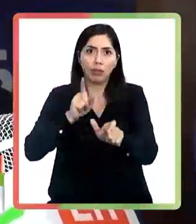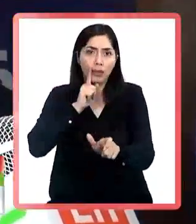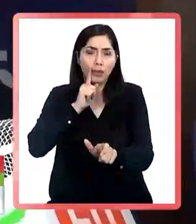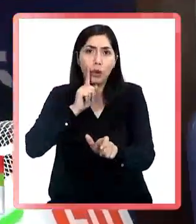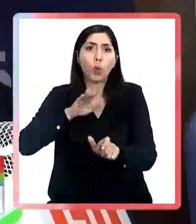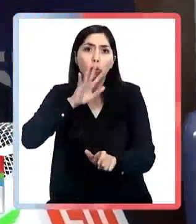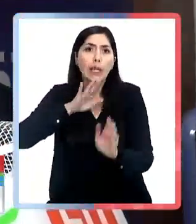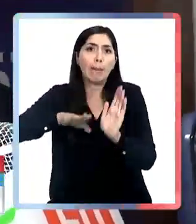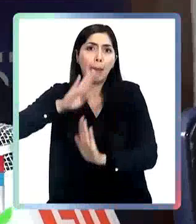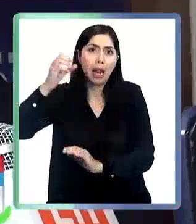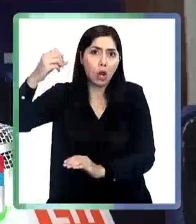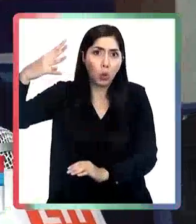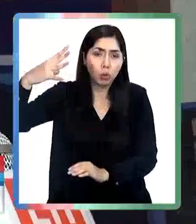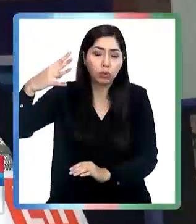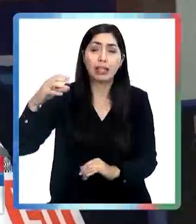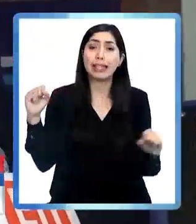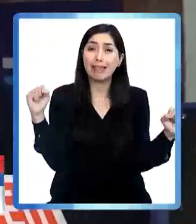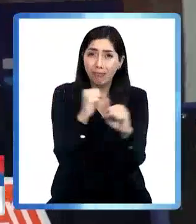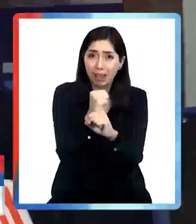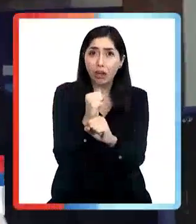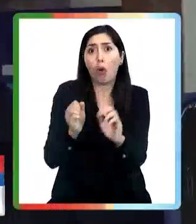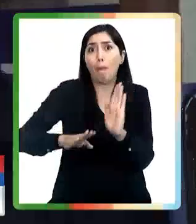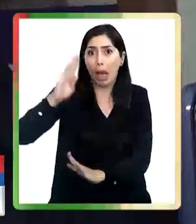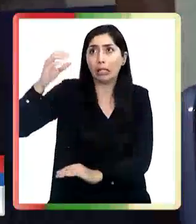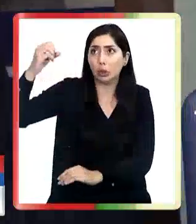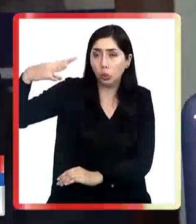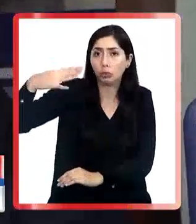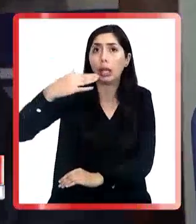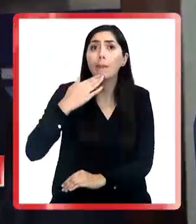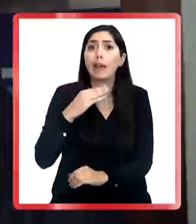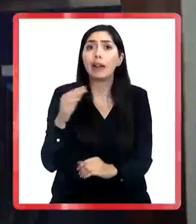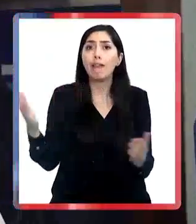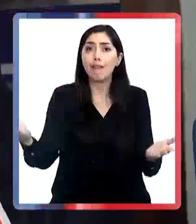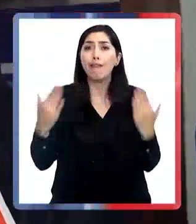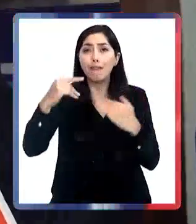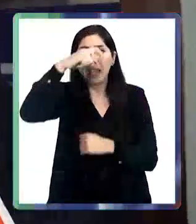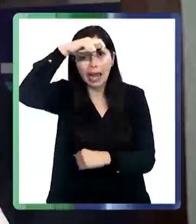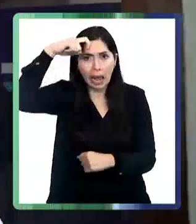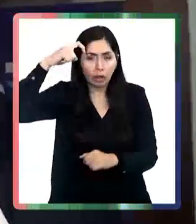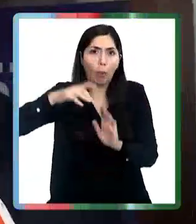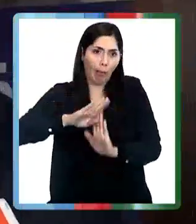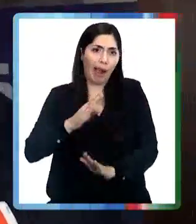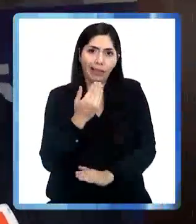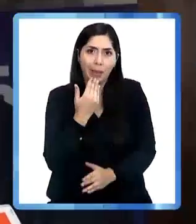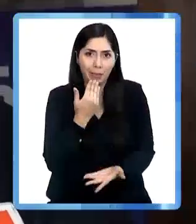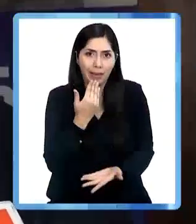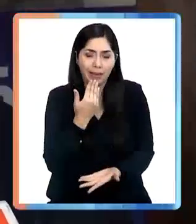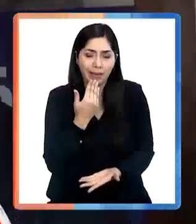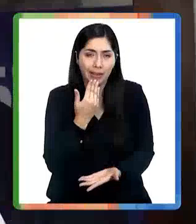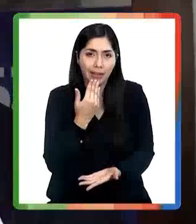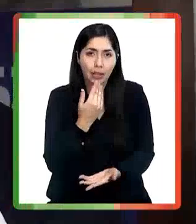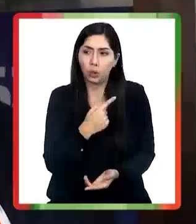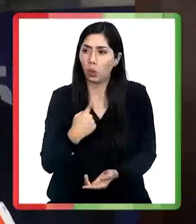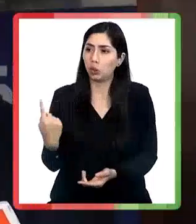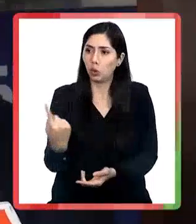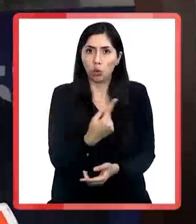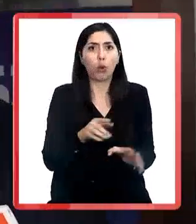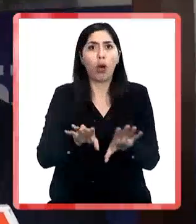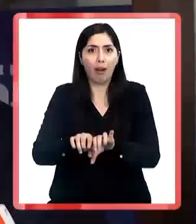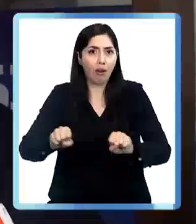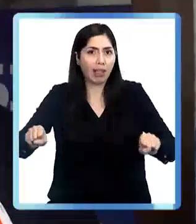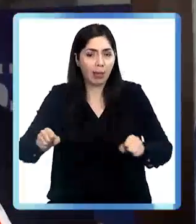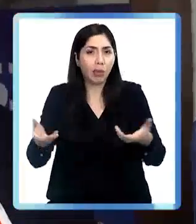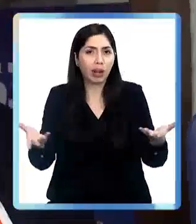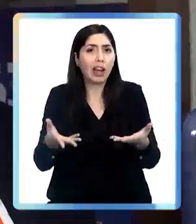Pero estamos partiendo una base que en el invierno se consume más y en el verano se consume más. Por lo tanto, nuestro análisis técnico concuerda